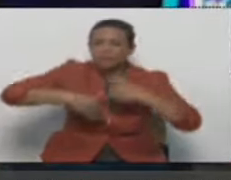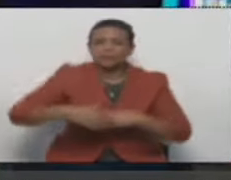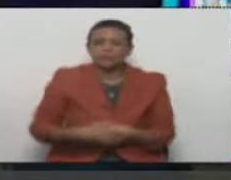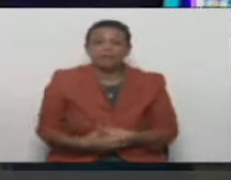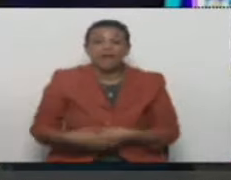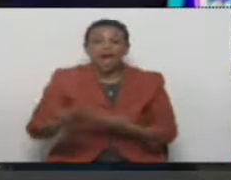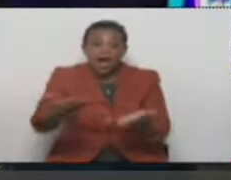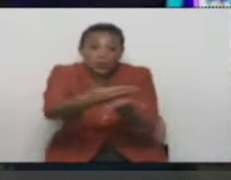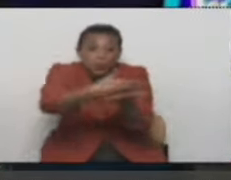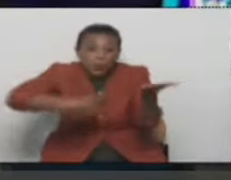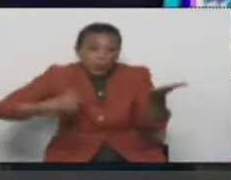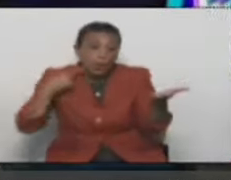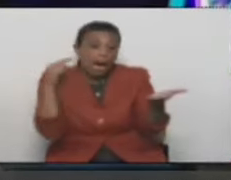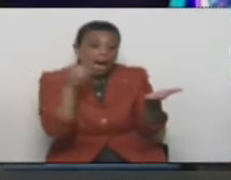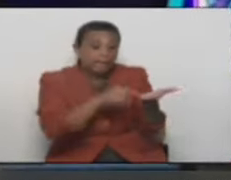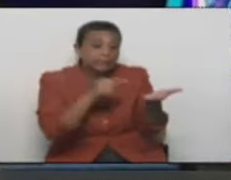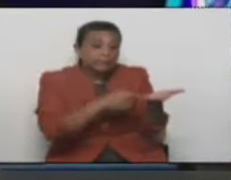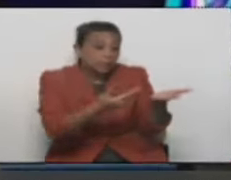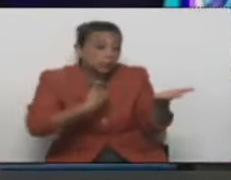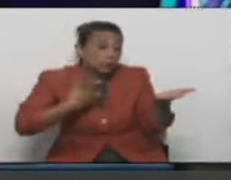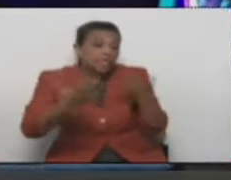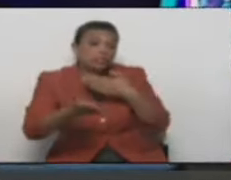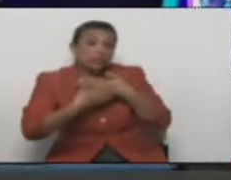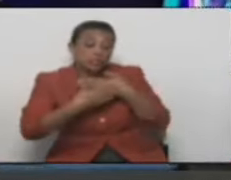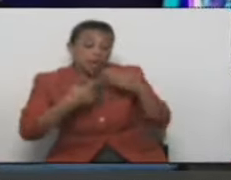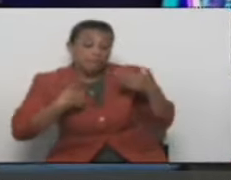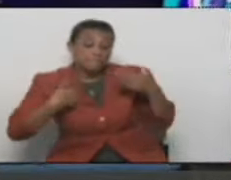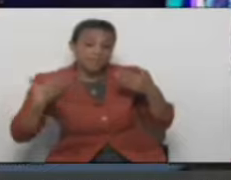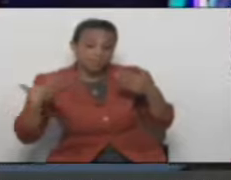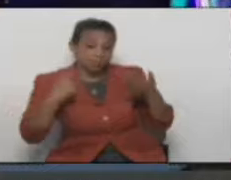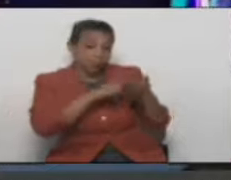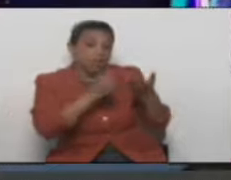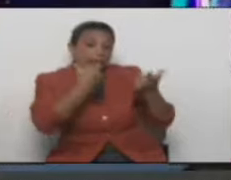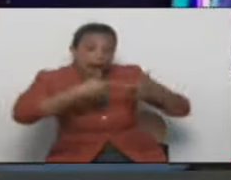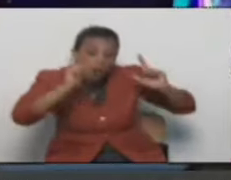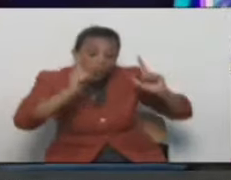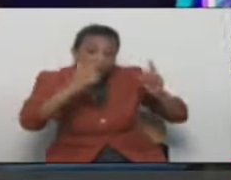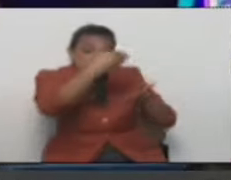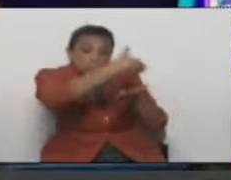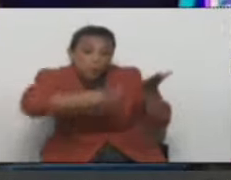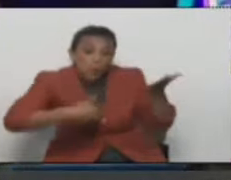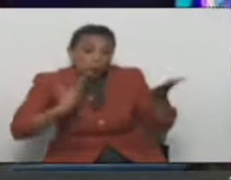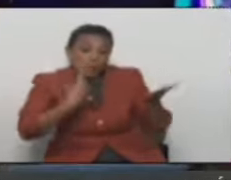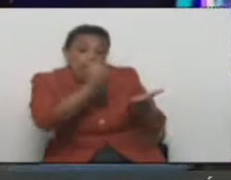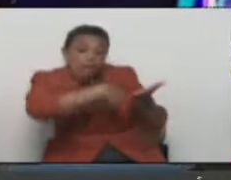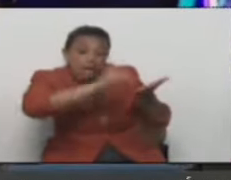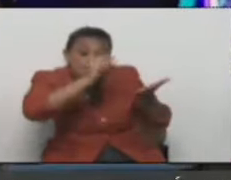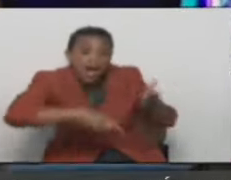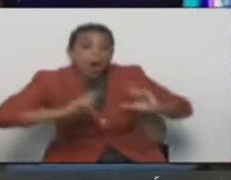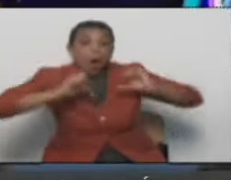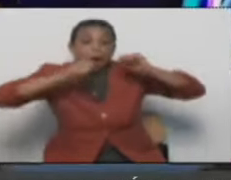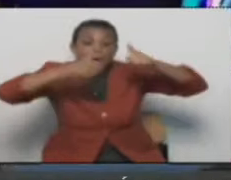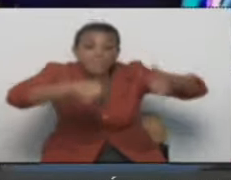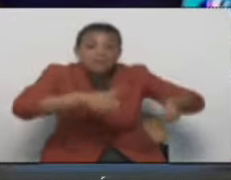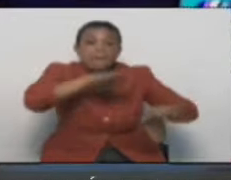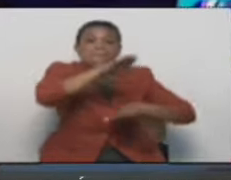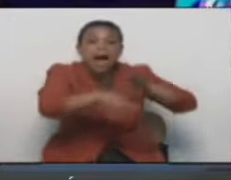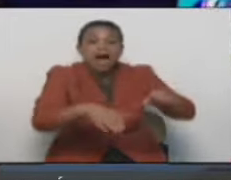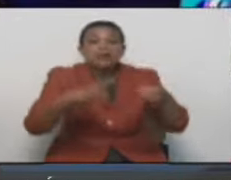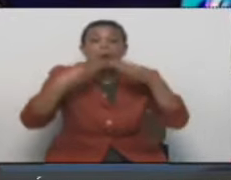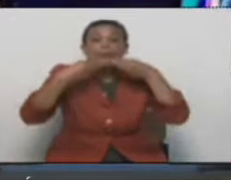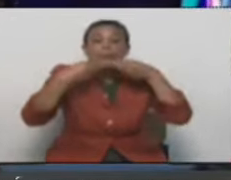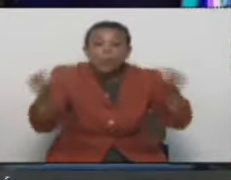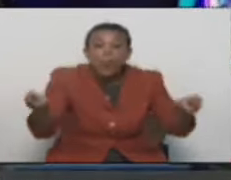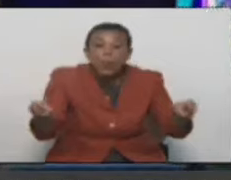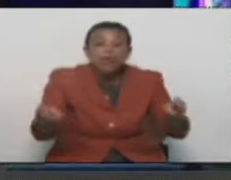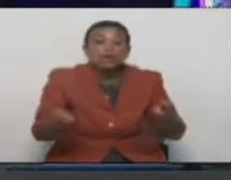entonces solicitud de autorización para iniciar el procedimiento de oferta pública